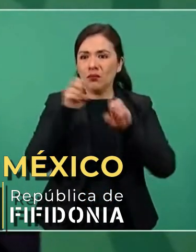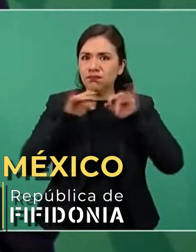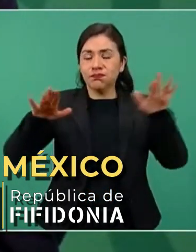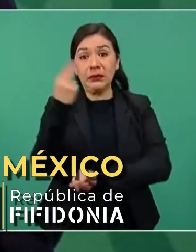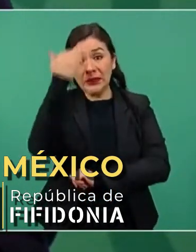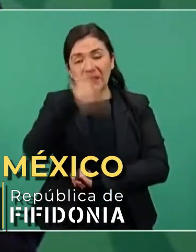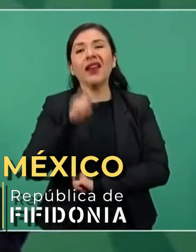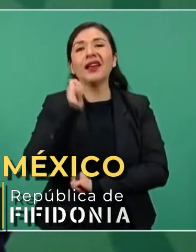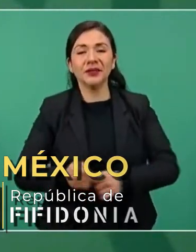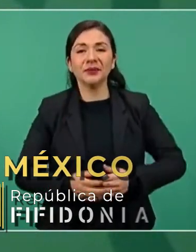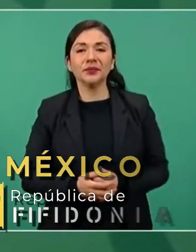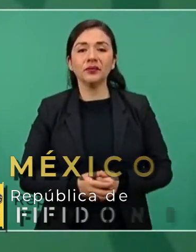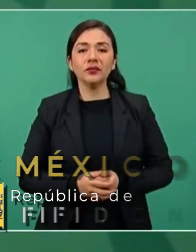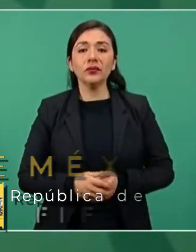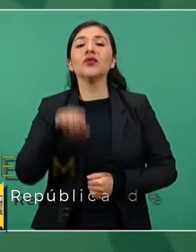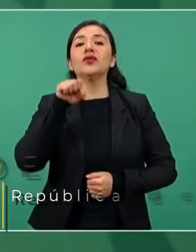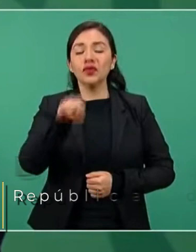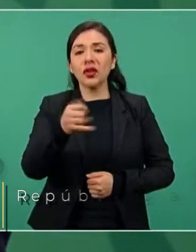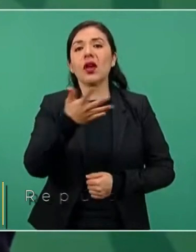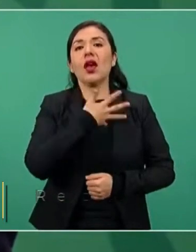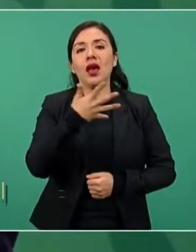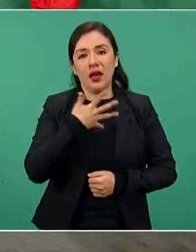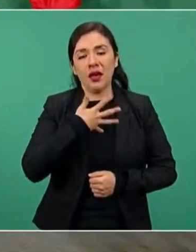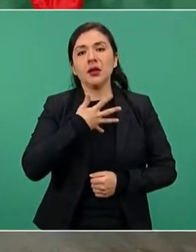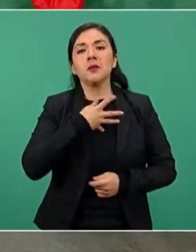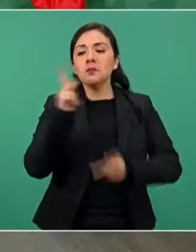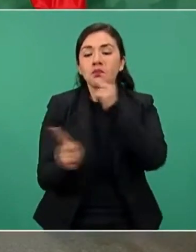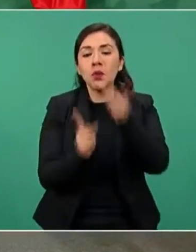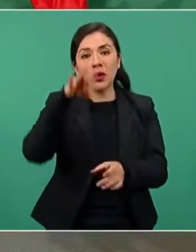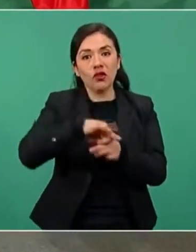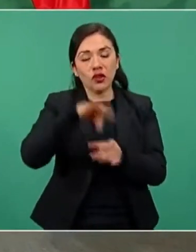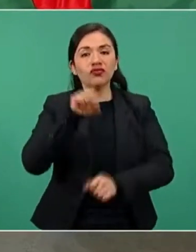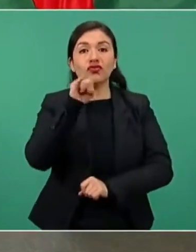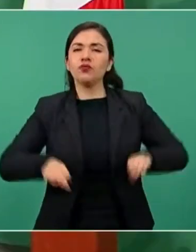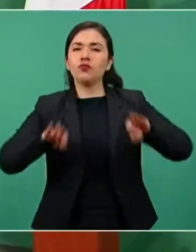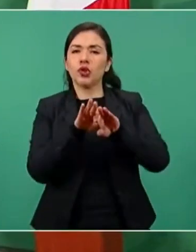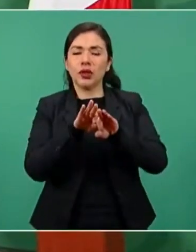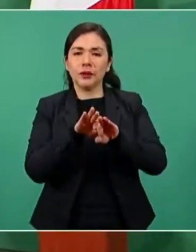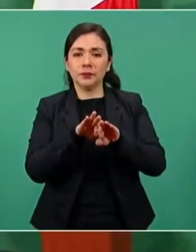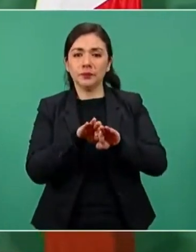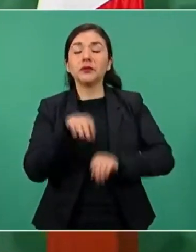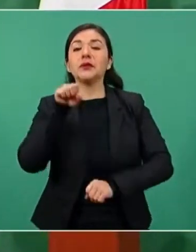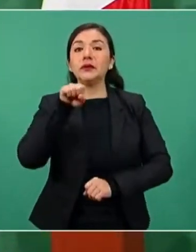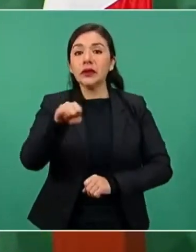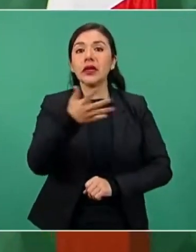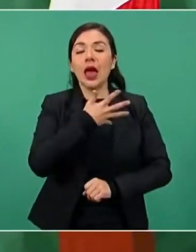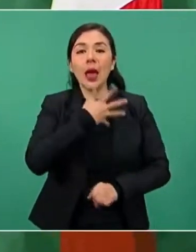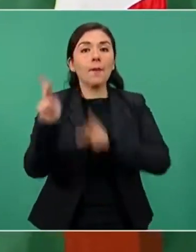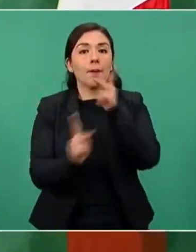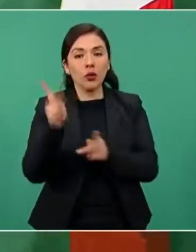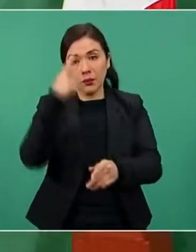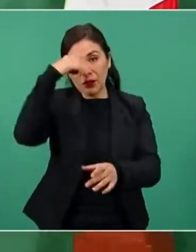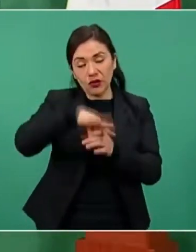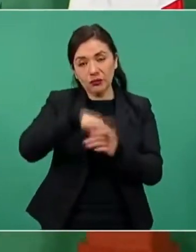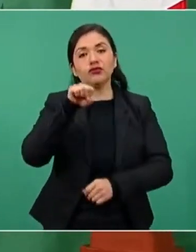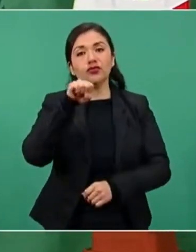es que va a haber consulta. Esa es la resolución de ayer, va a haber consulta.